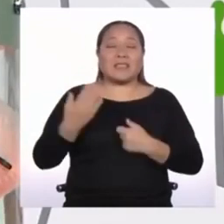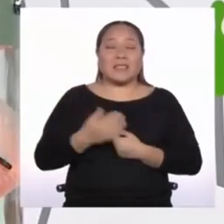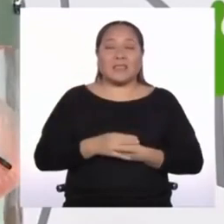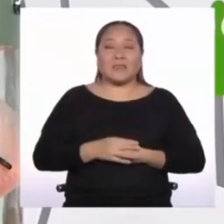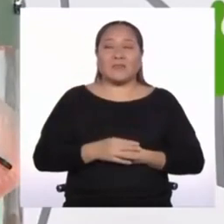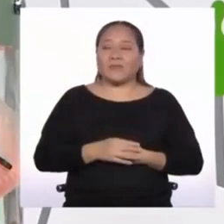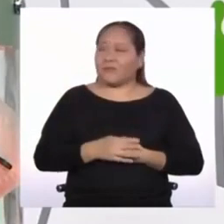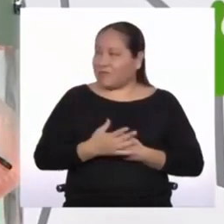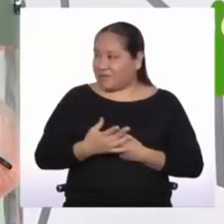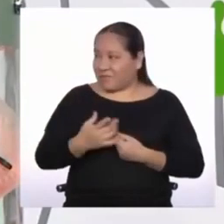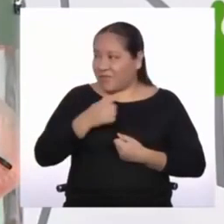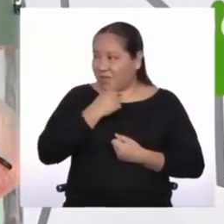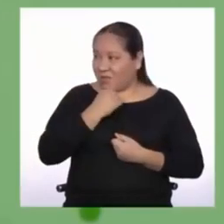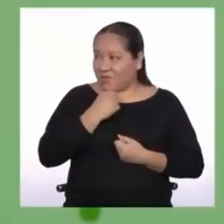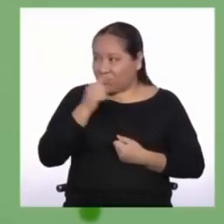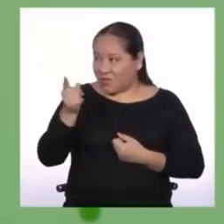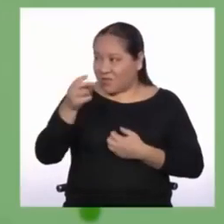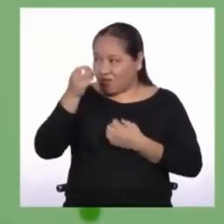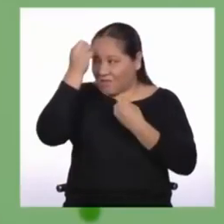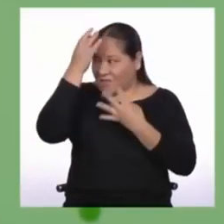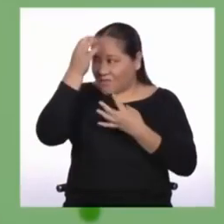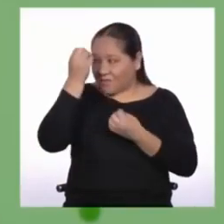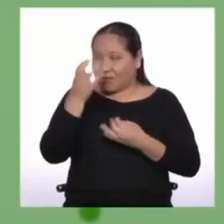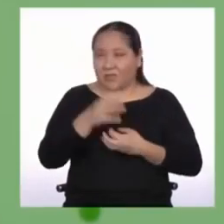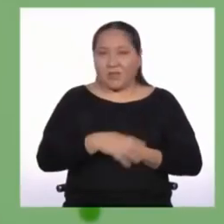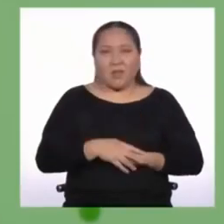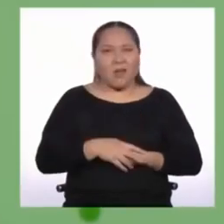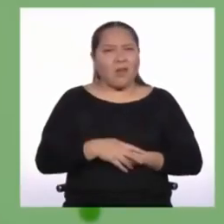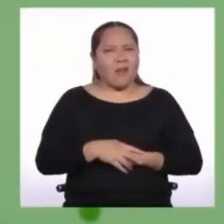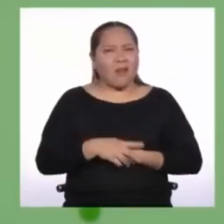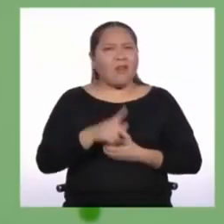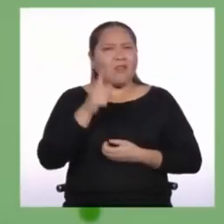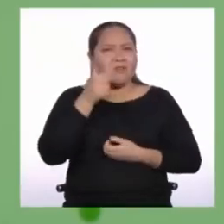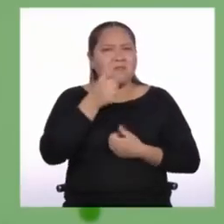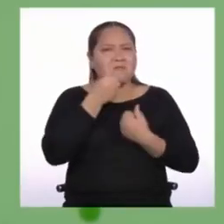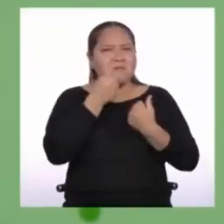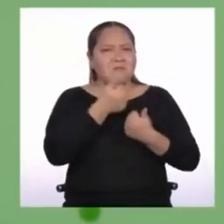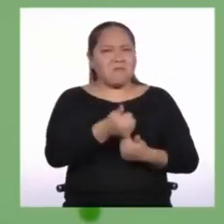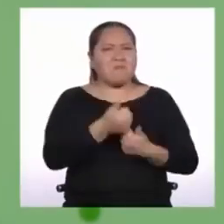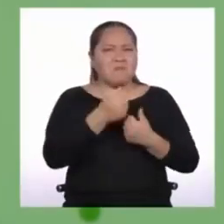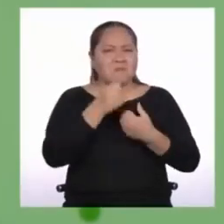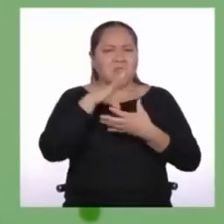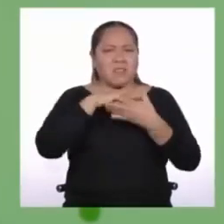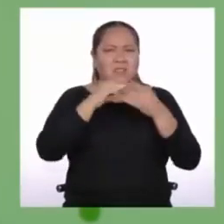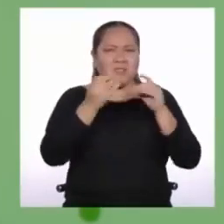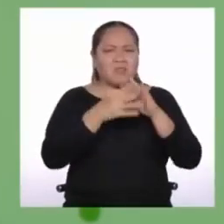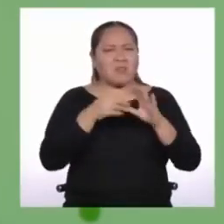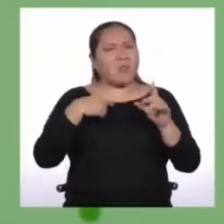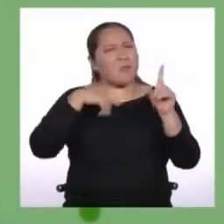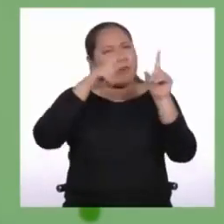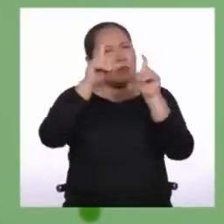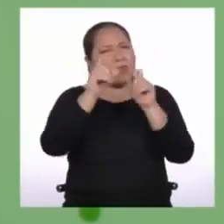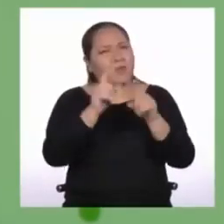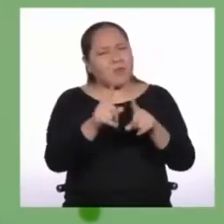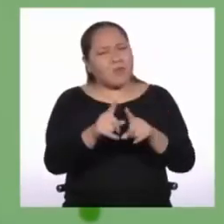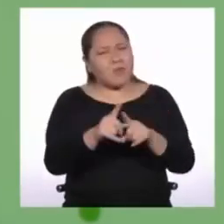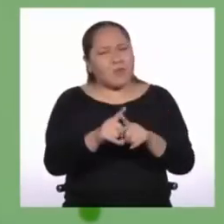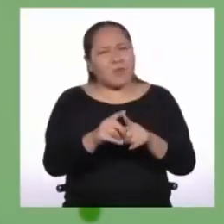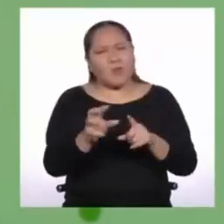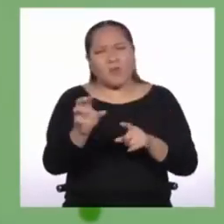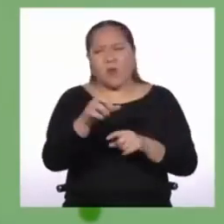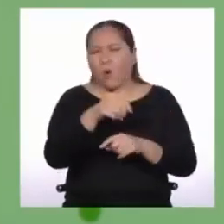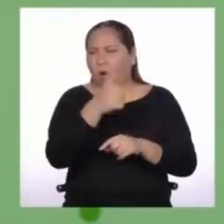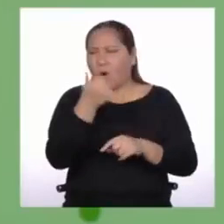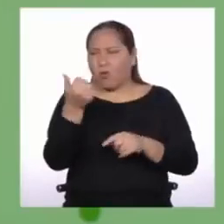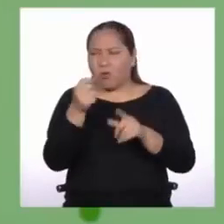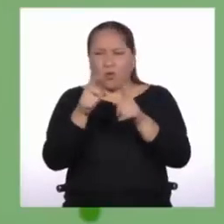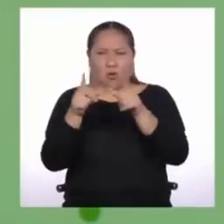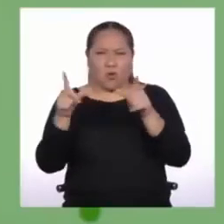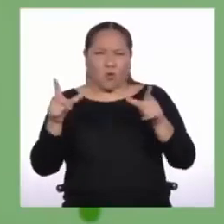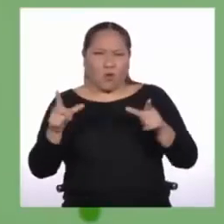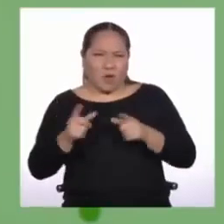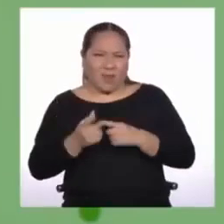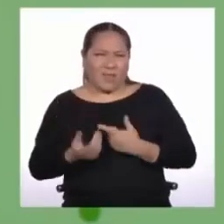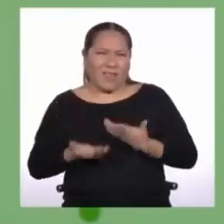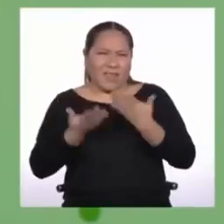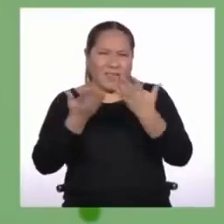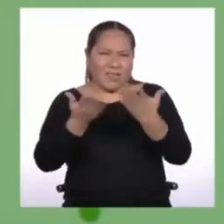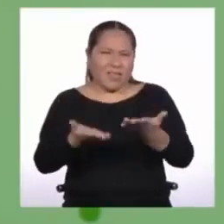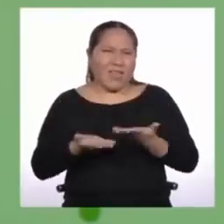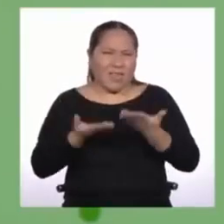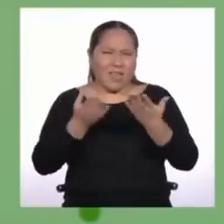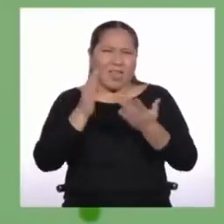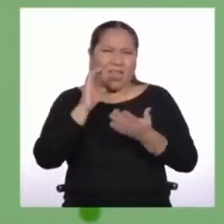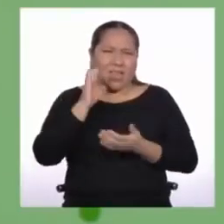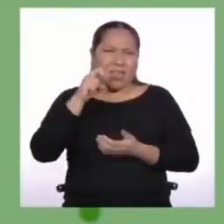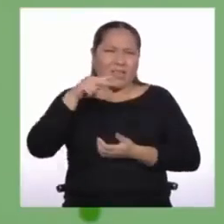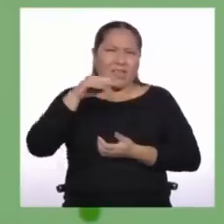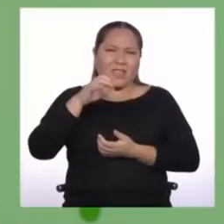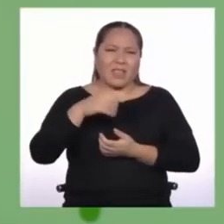Y cerebro, ¿qué te pareció la nota? Oye, pero qué buena historia. Y una pregunta. ¿No existe una fuente de energía que sea útil tanto para